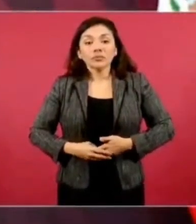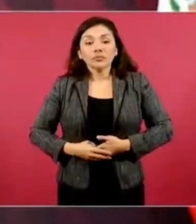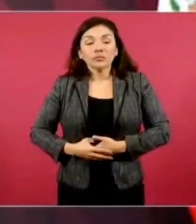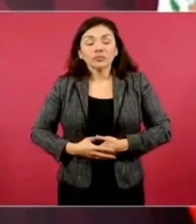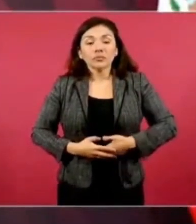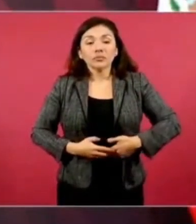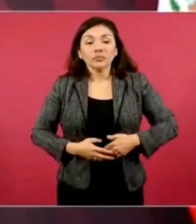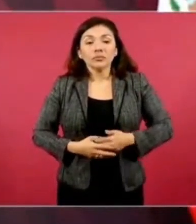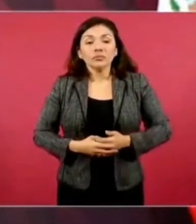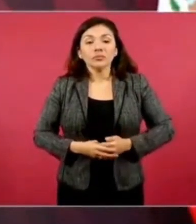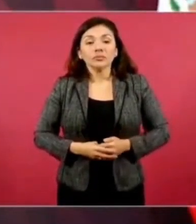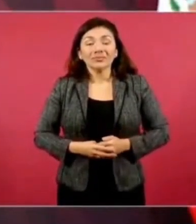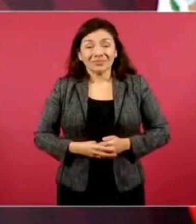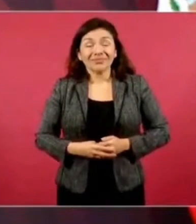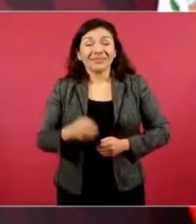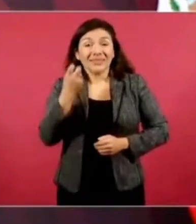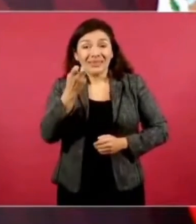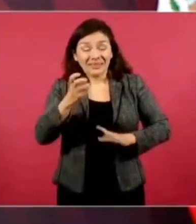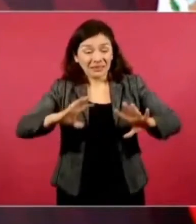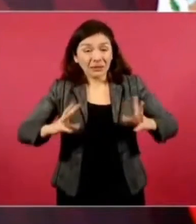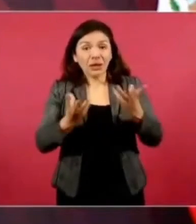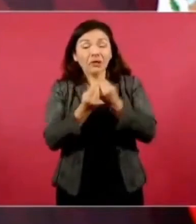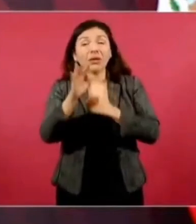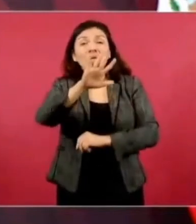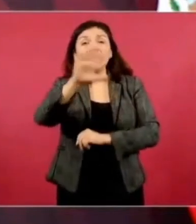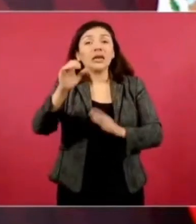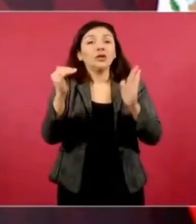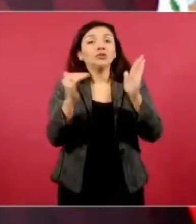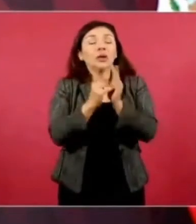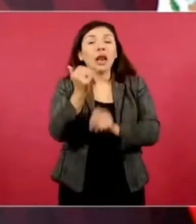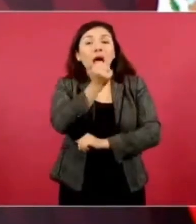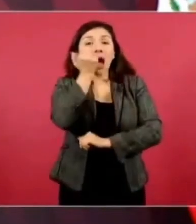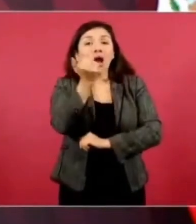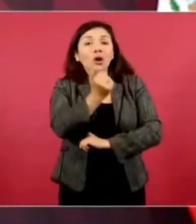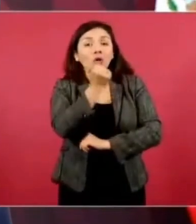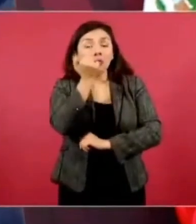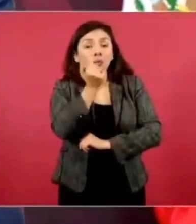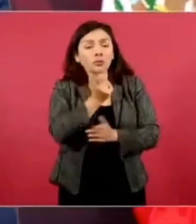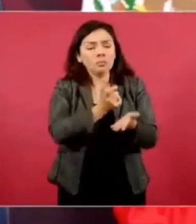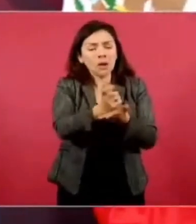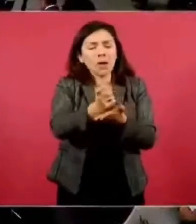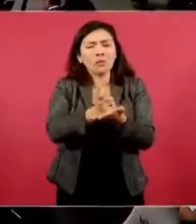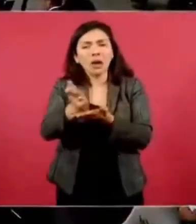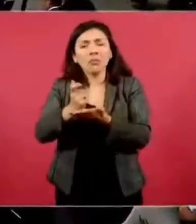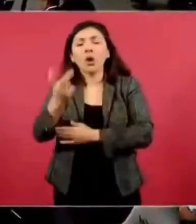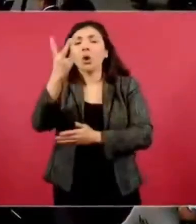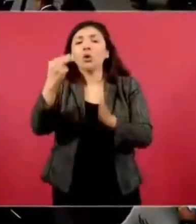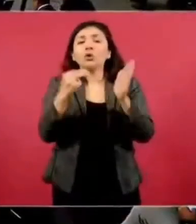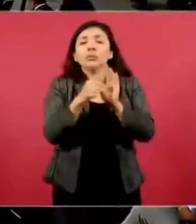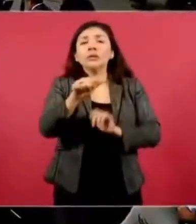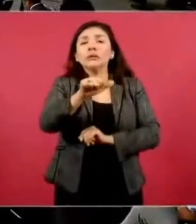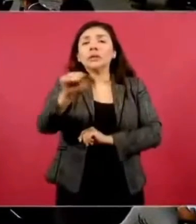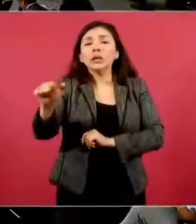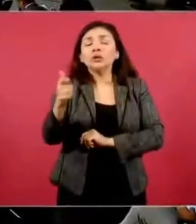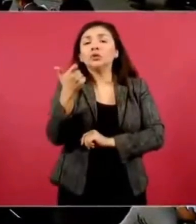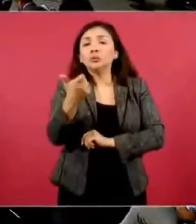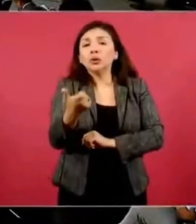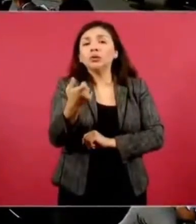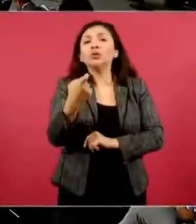Más de 500 mil, con dos mil seiscientos pesos mensuales.